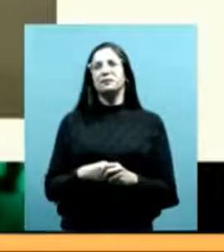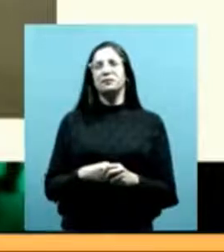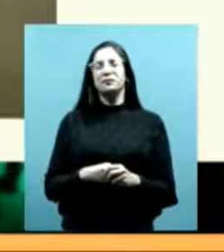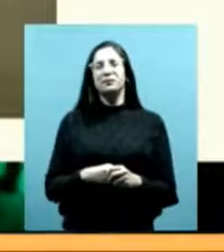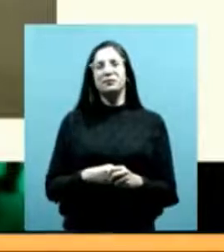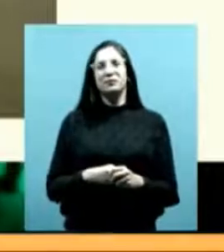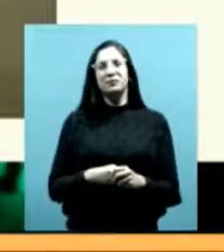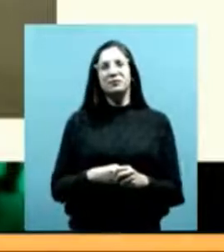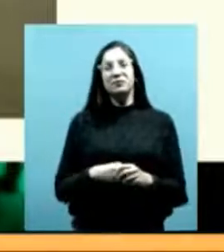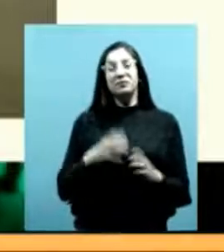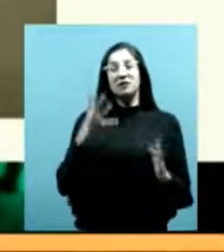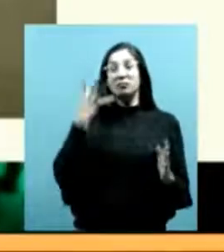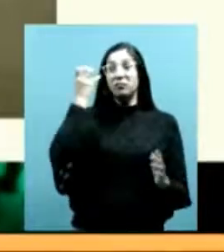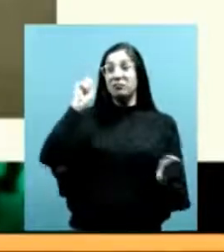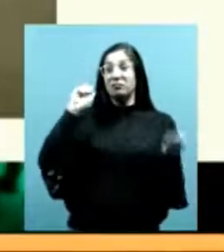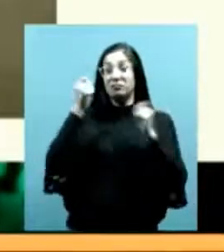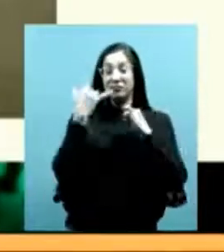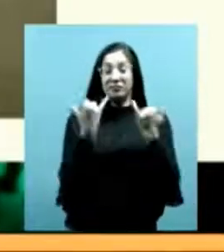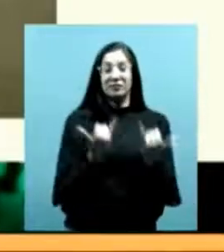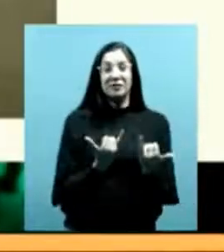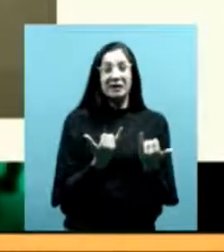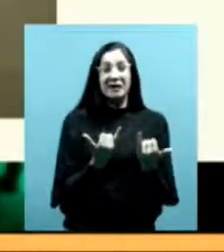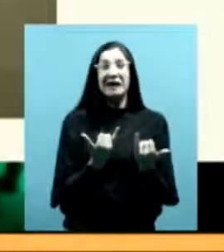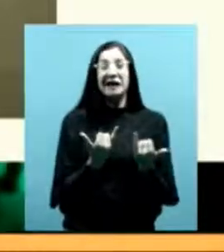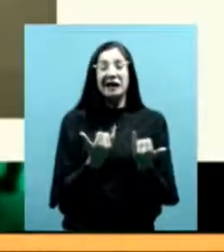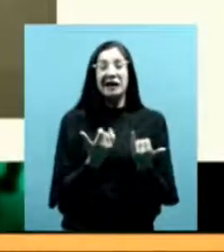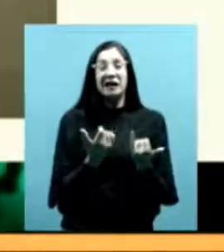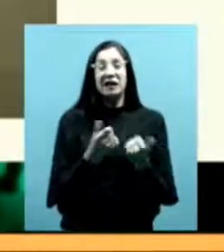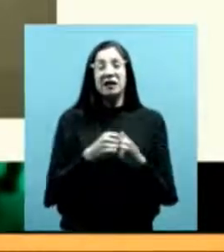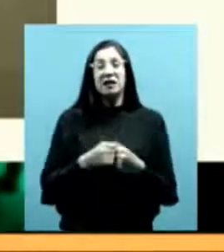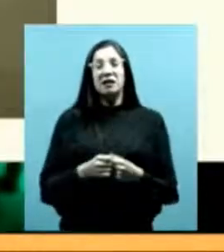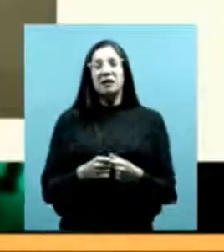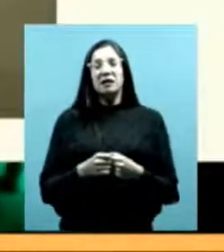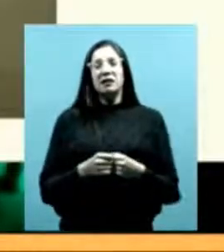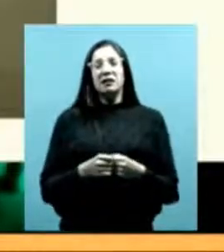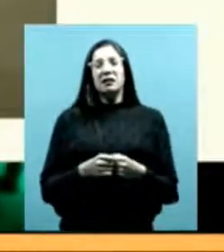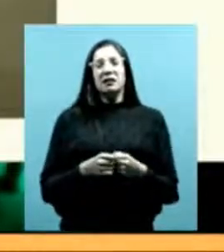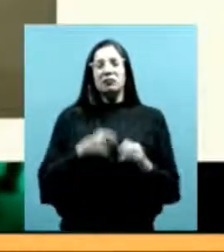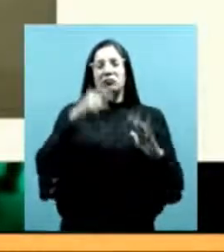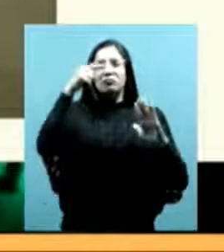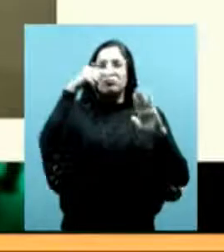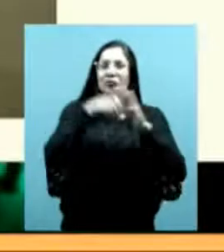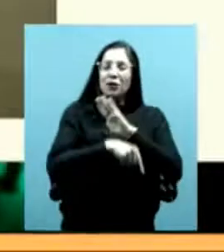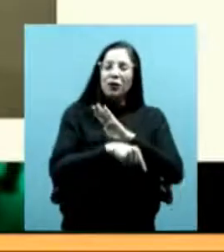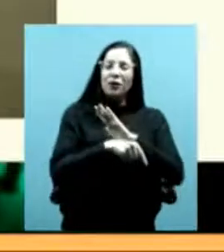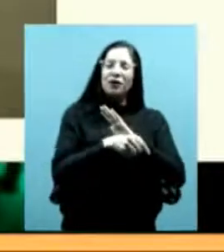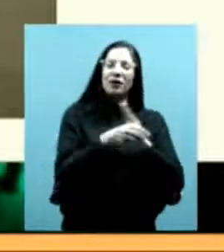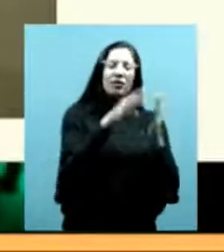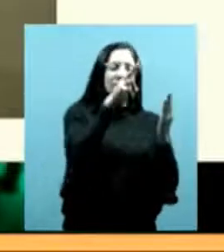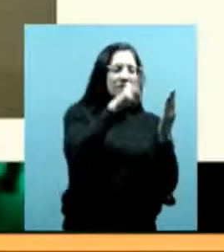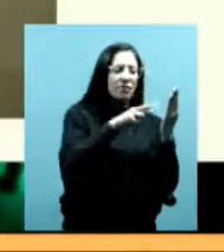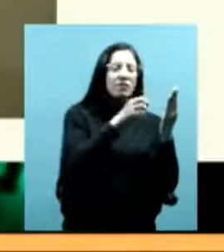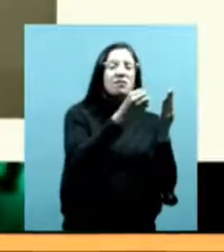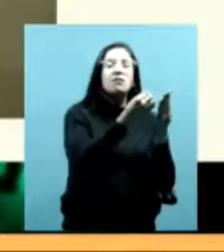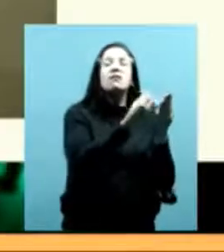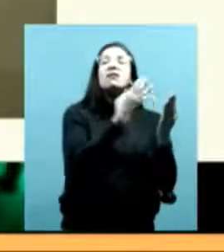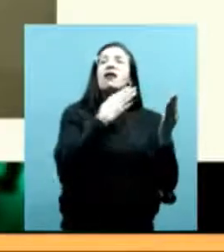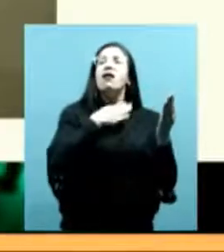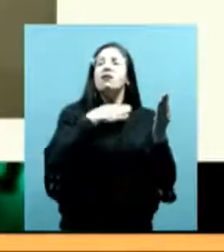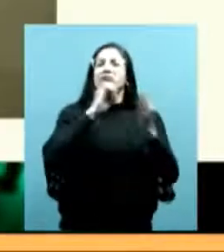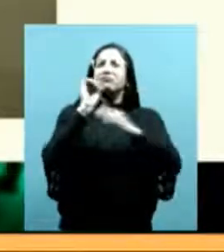pasado presente y la producción de narrativas muy profundas y muy emotivas ¿no? por parte del